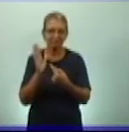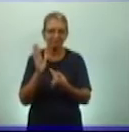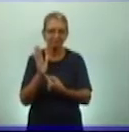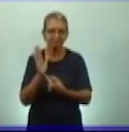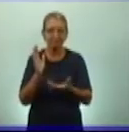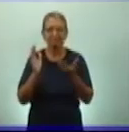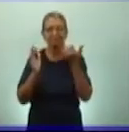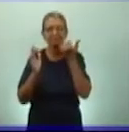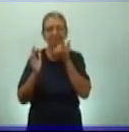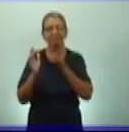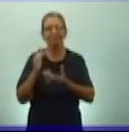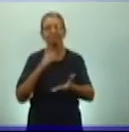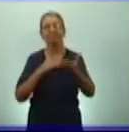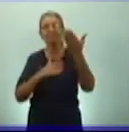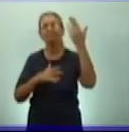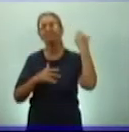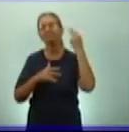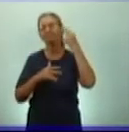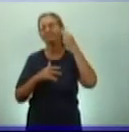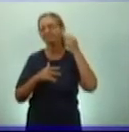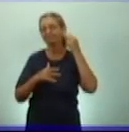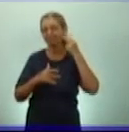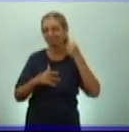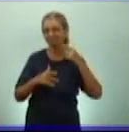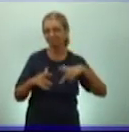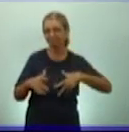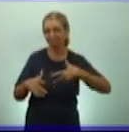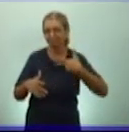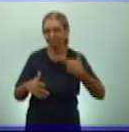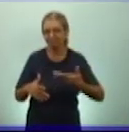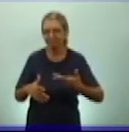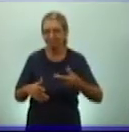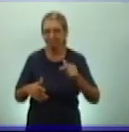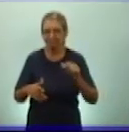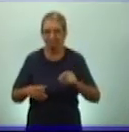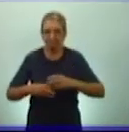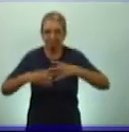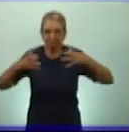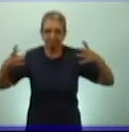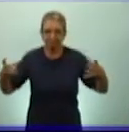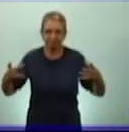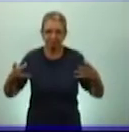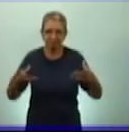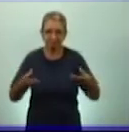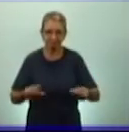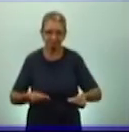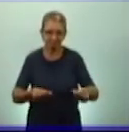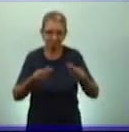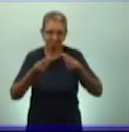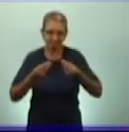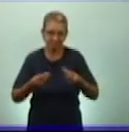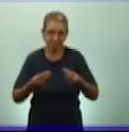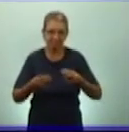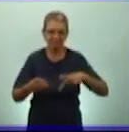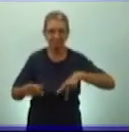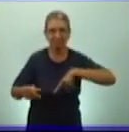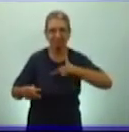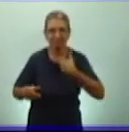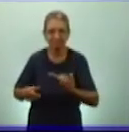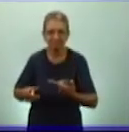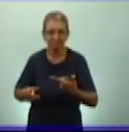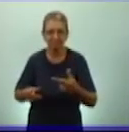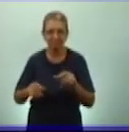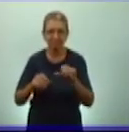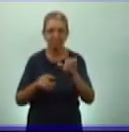antiguas civilizaciones que por supuesto han dejado también grandes aportes a nuestra cultura y no solo la cultura de América sino la cultura